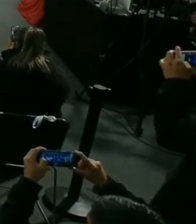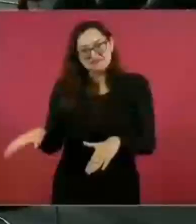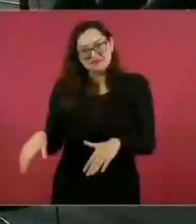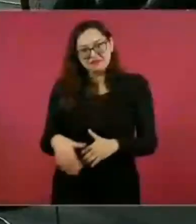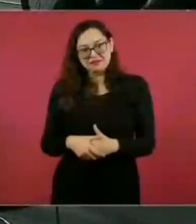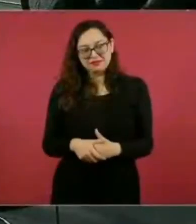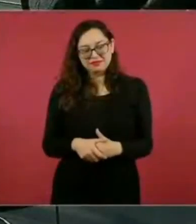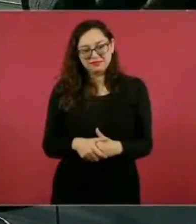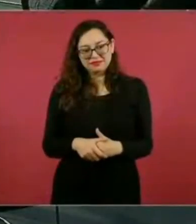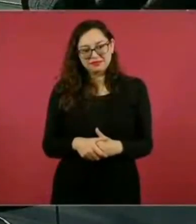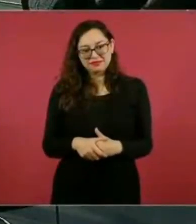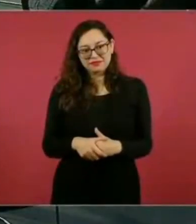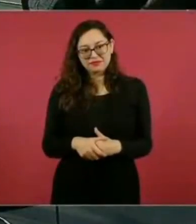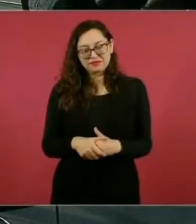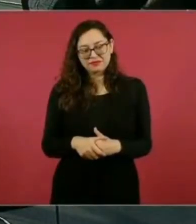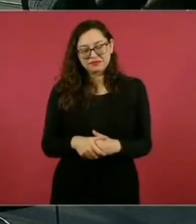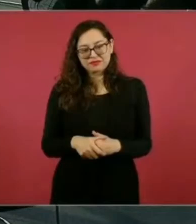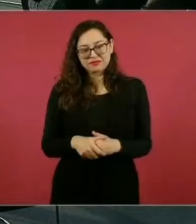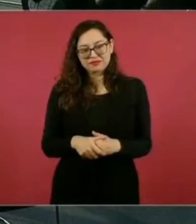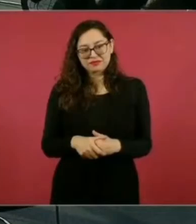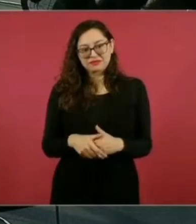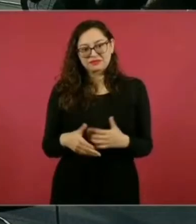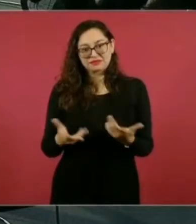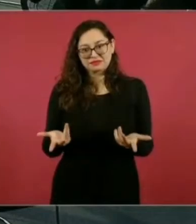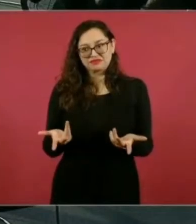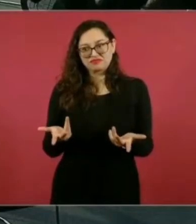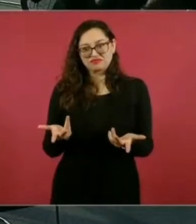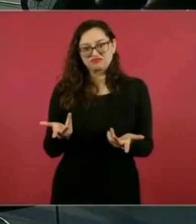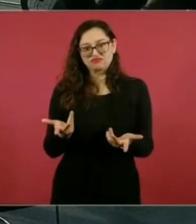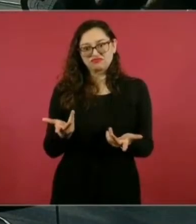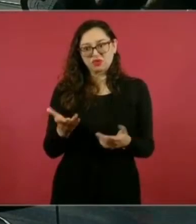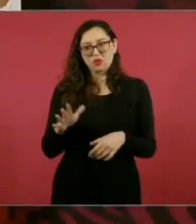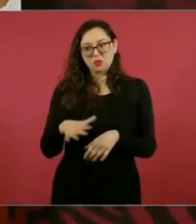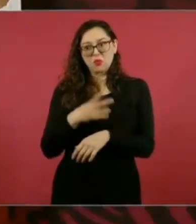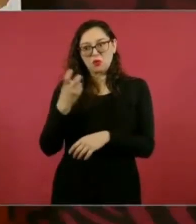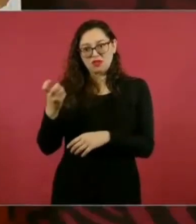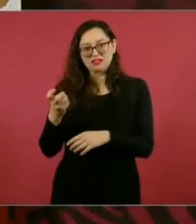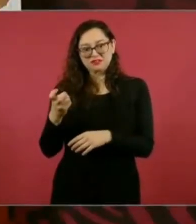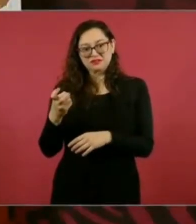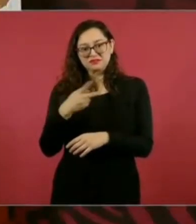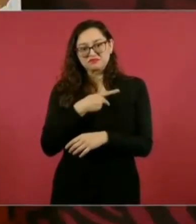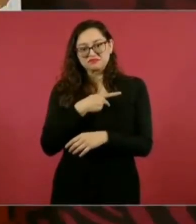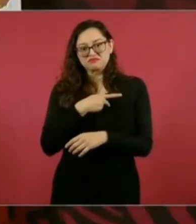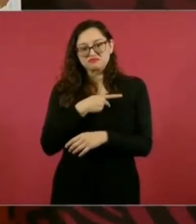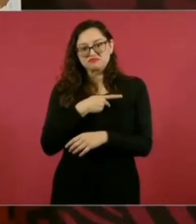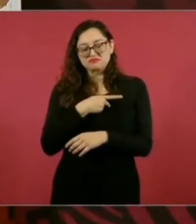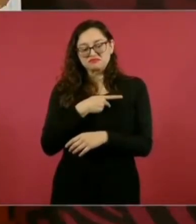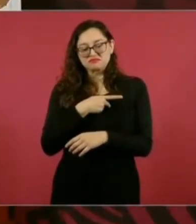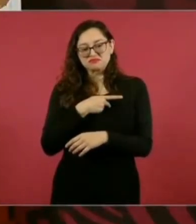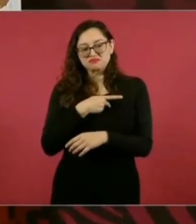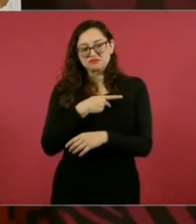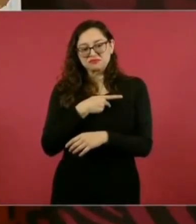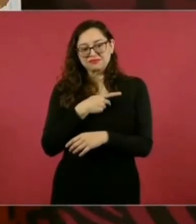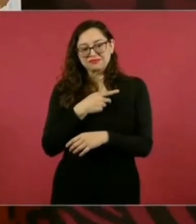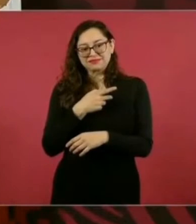le llevara a una proporción atrás